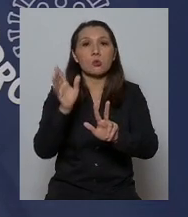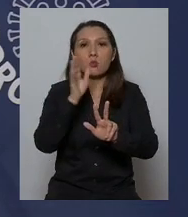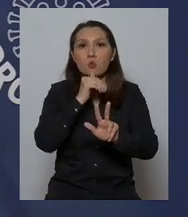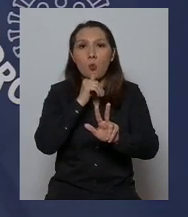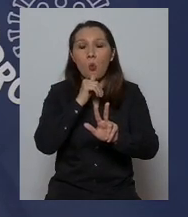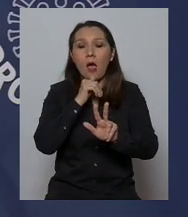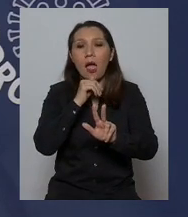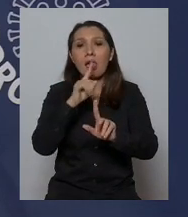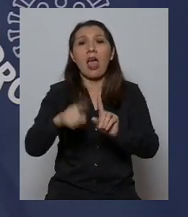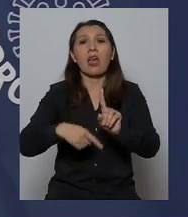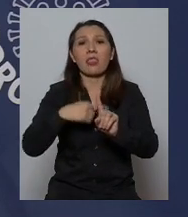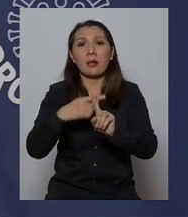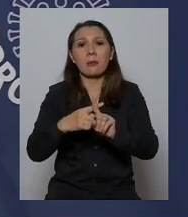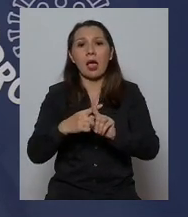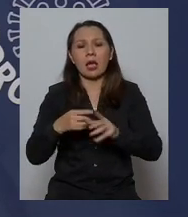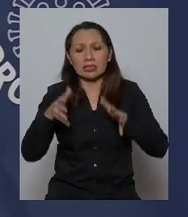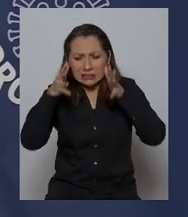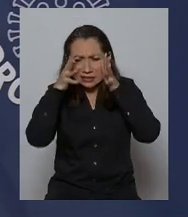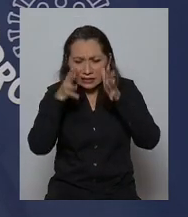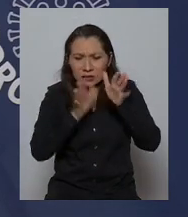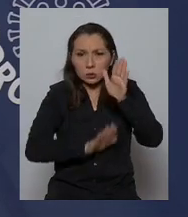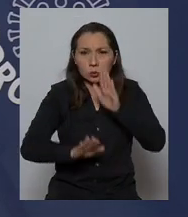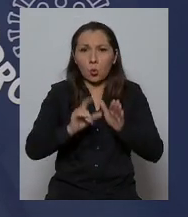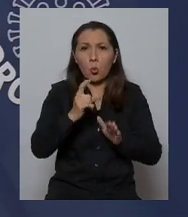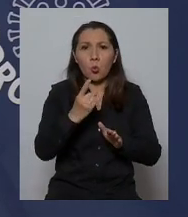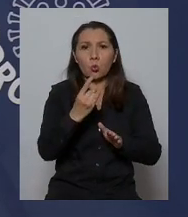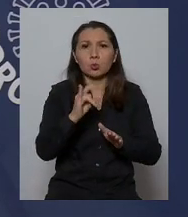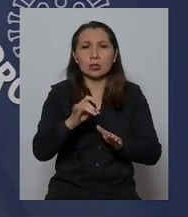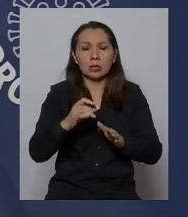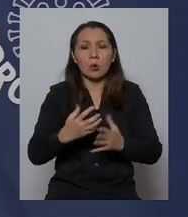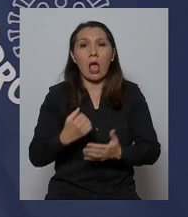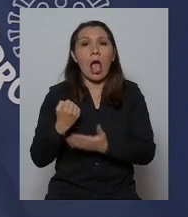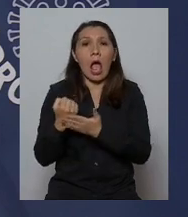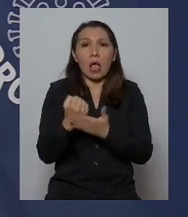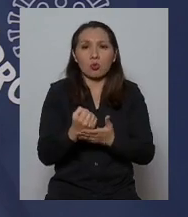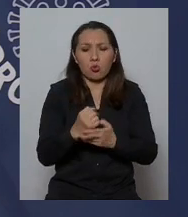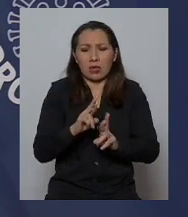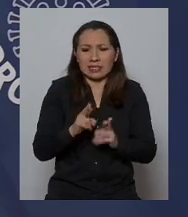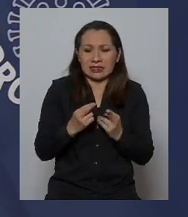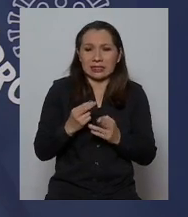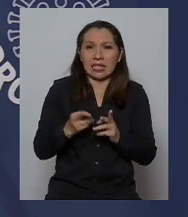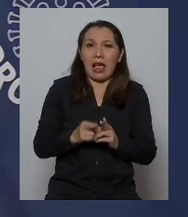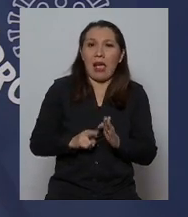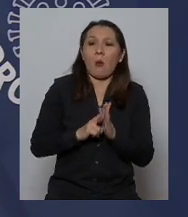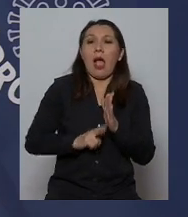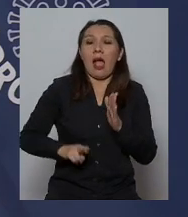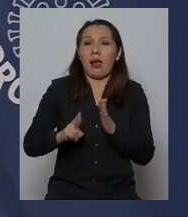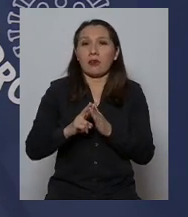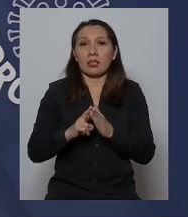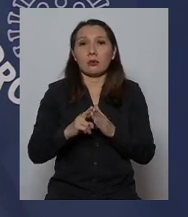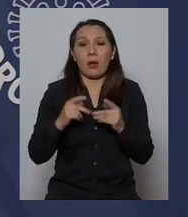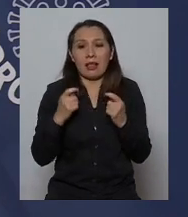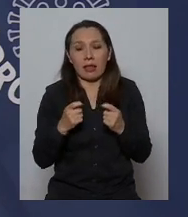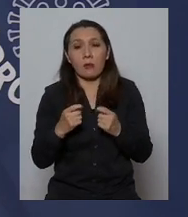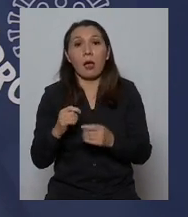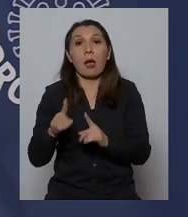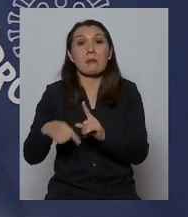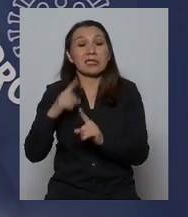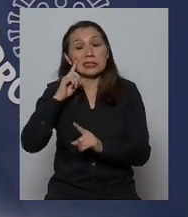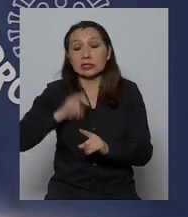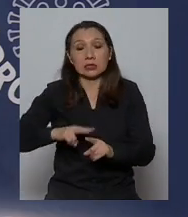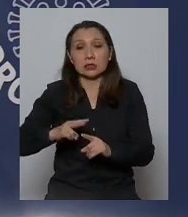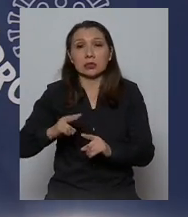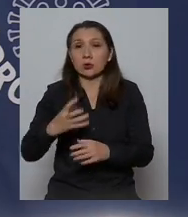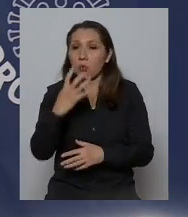sometidas a tratamiento intensivo a maniobras de recuperación rehabilitación perdón y respiradores